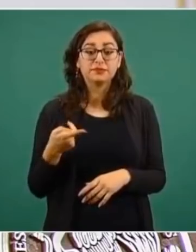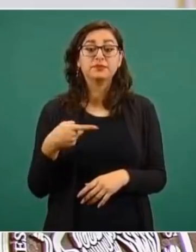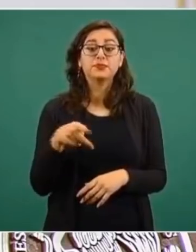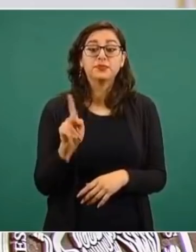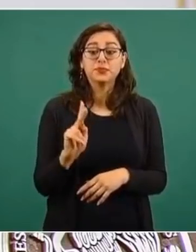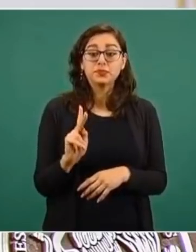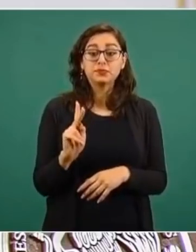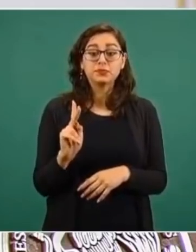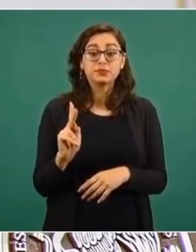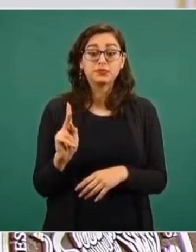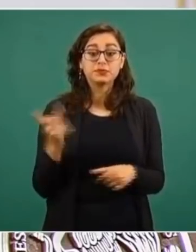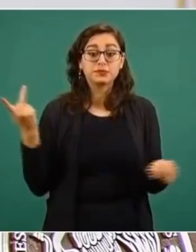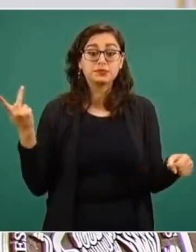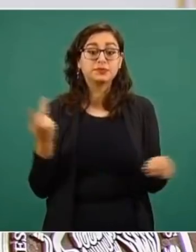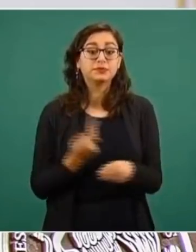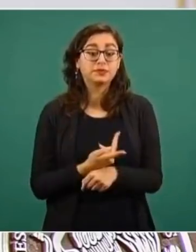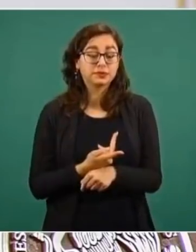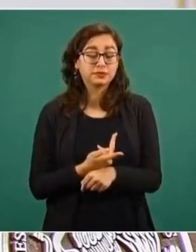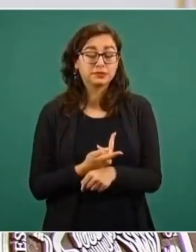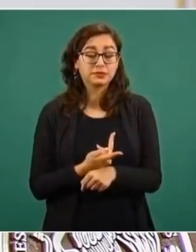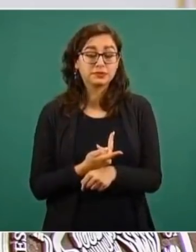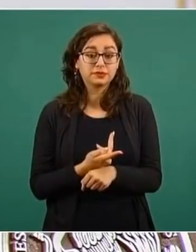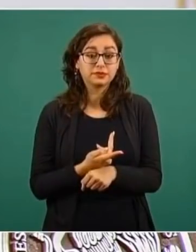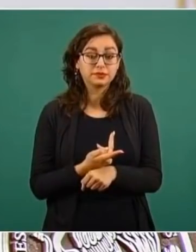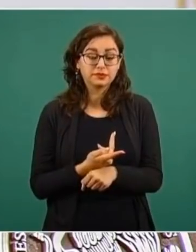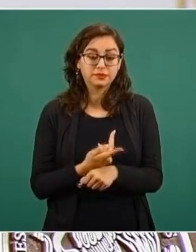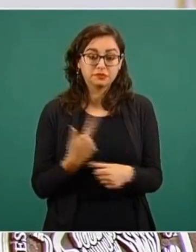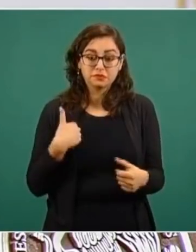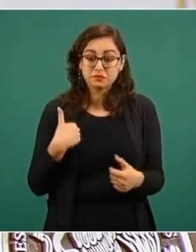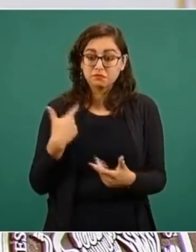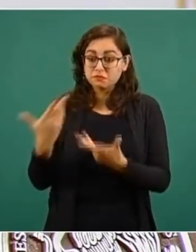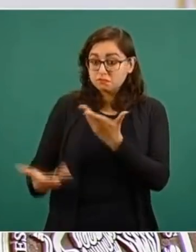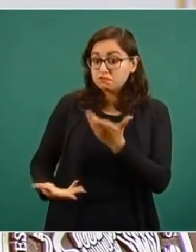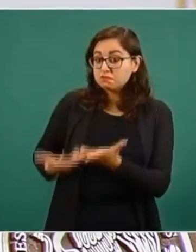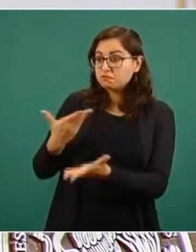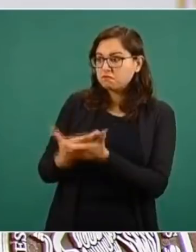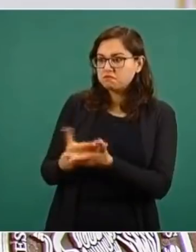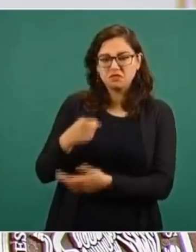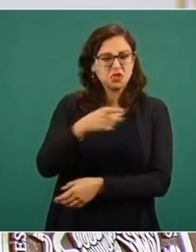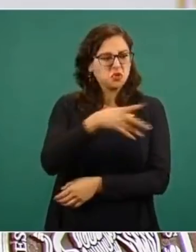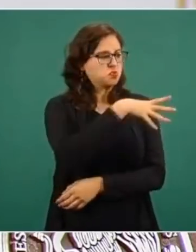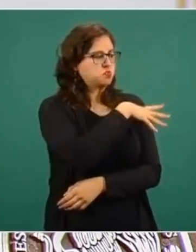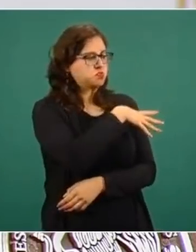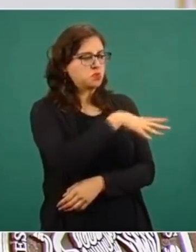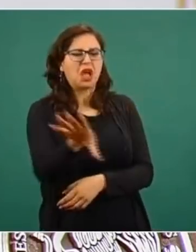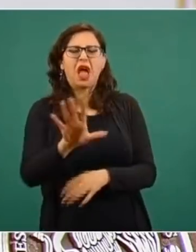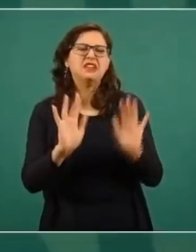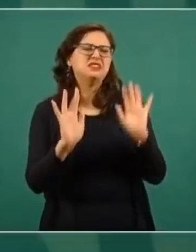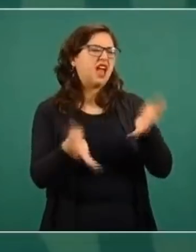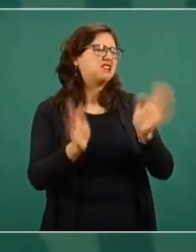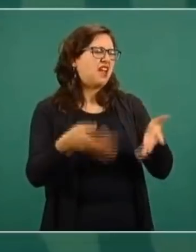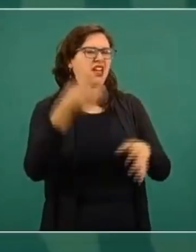Pero cuando se rechazó nuestra propuesta se habló de que ya había pasado mucho tiempo